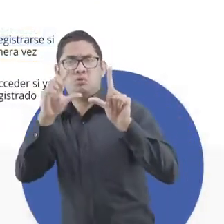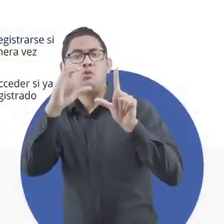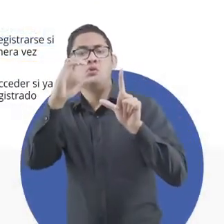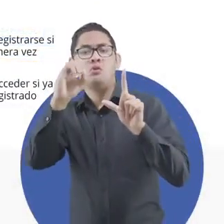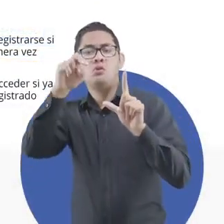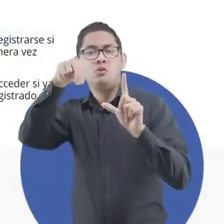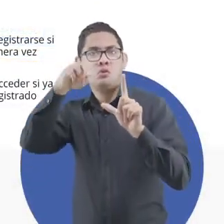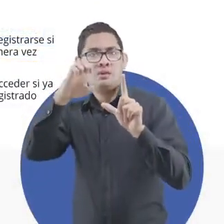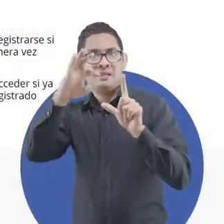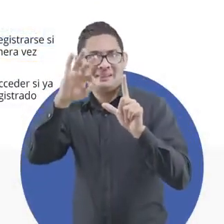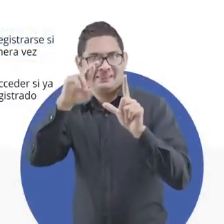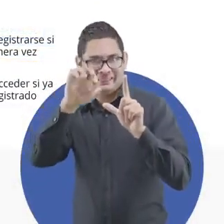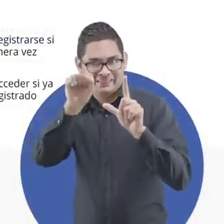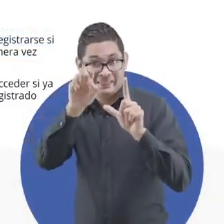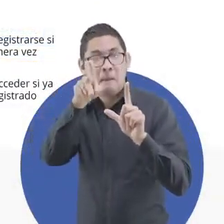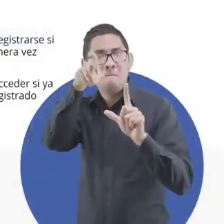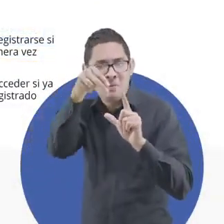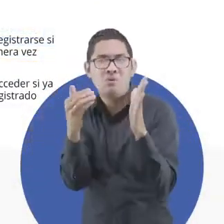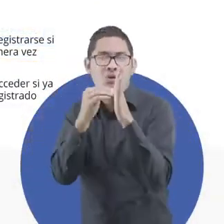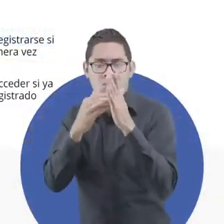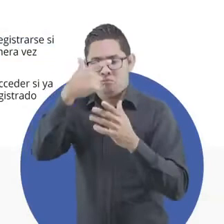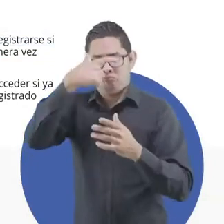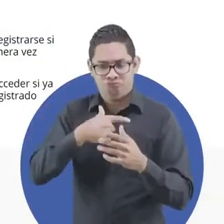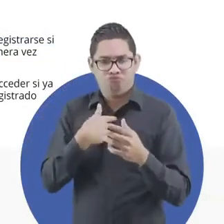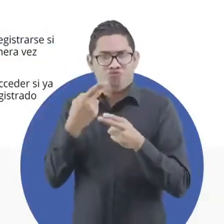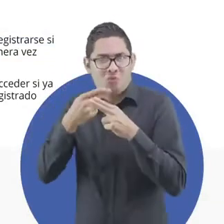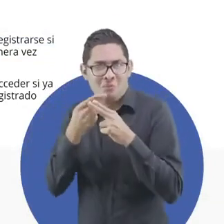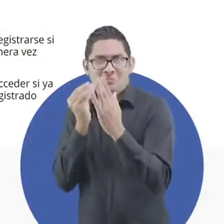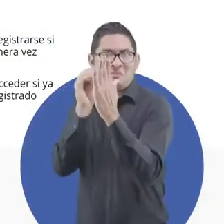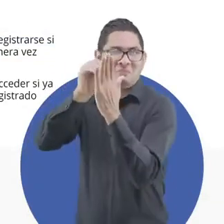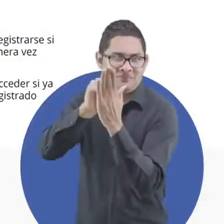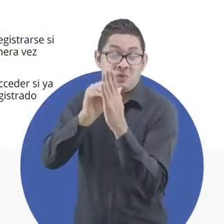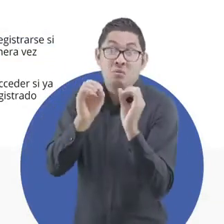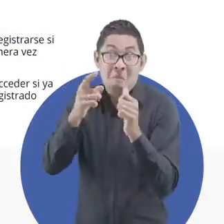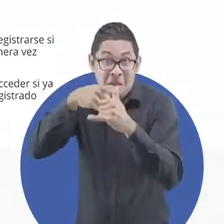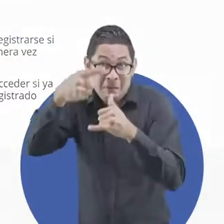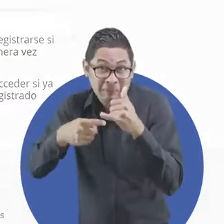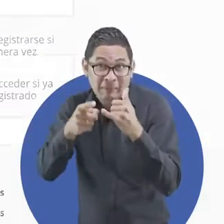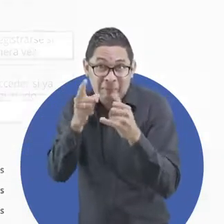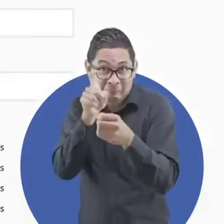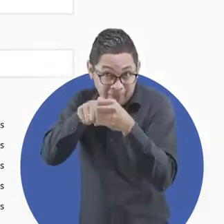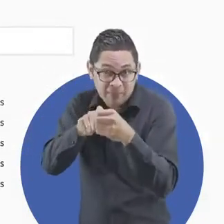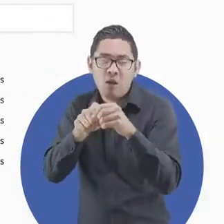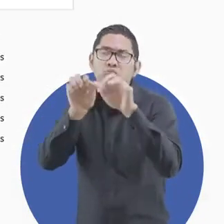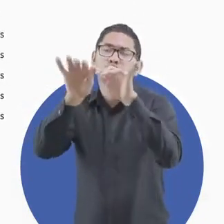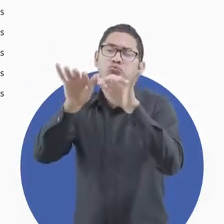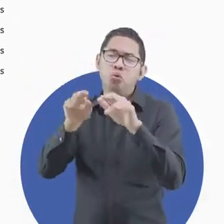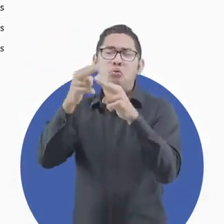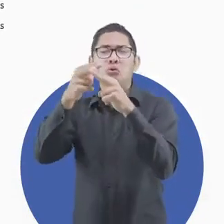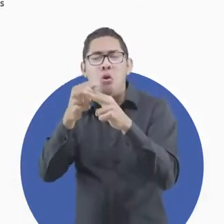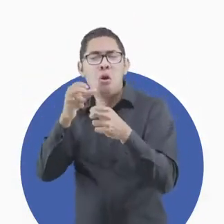llevará a la sección Conectarse y se te pedirá que valides tu identidad. Si no estás registrado, deberás llenar el